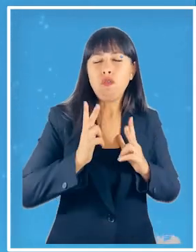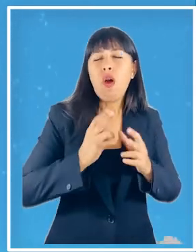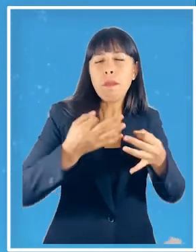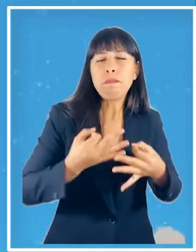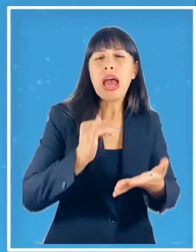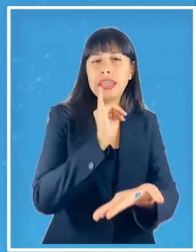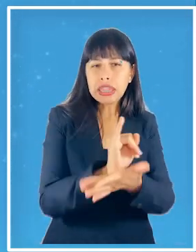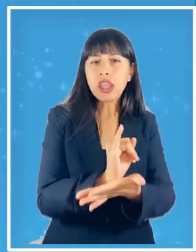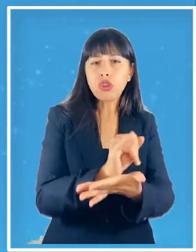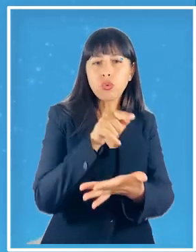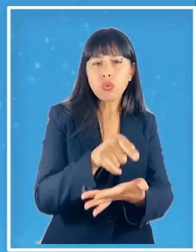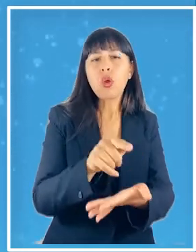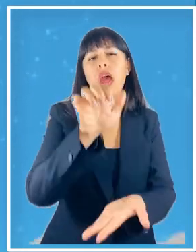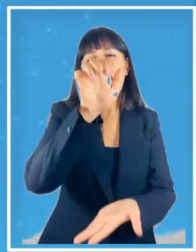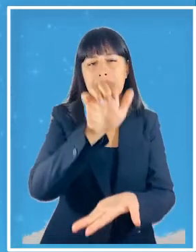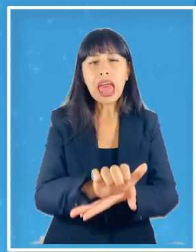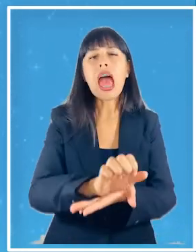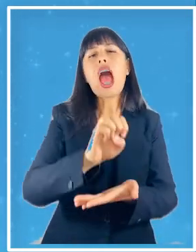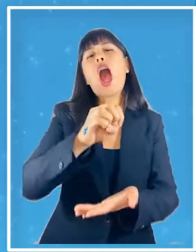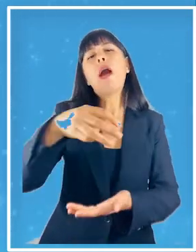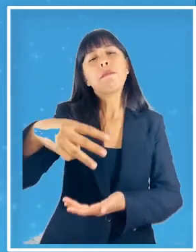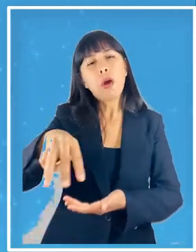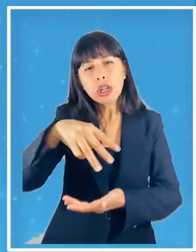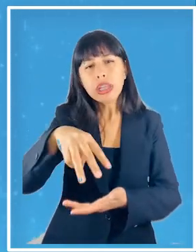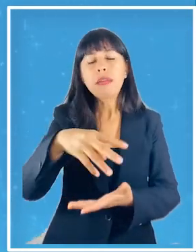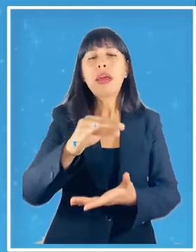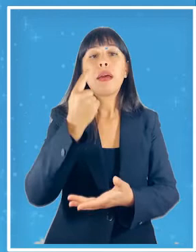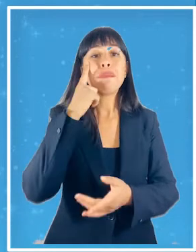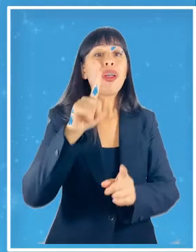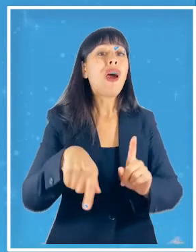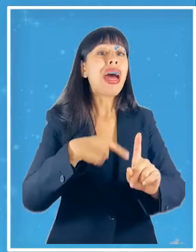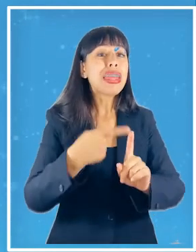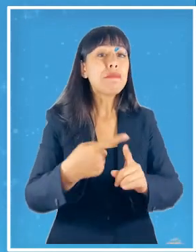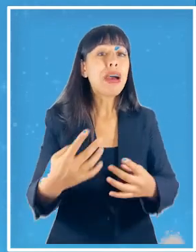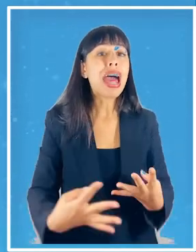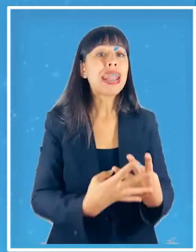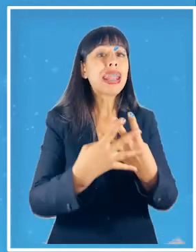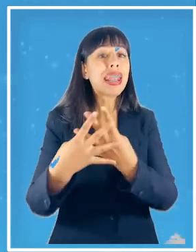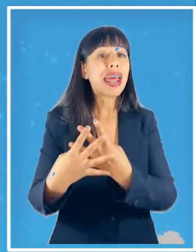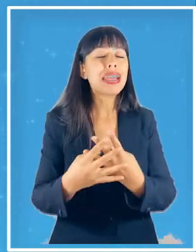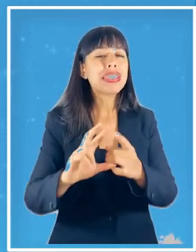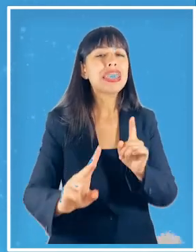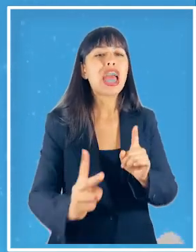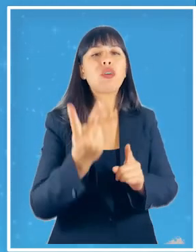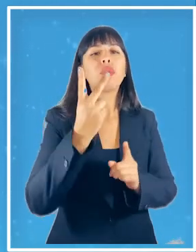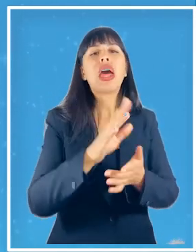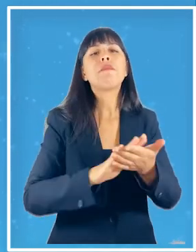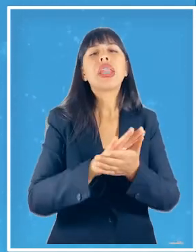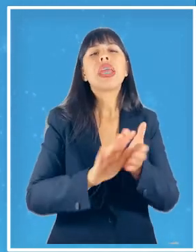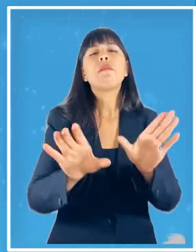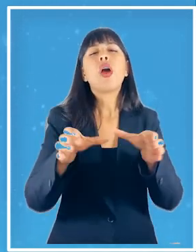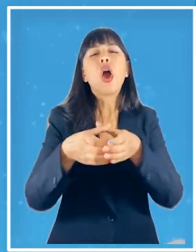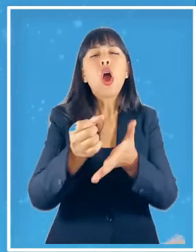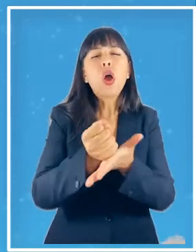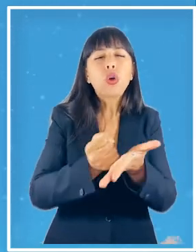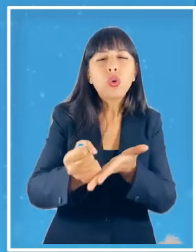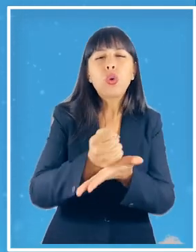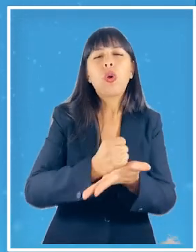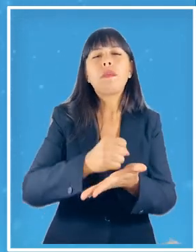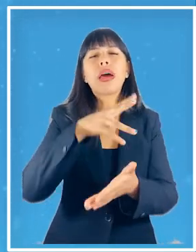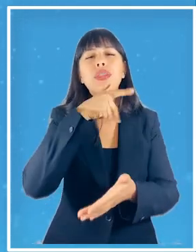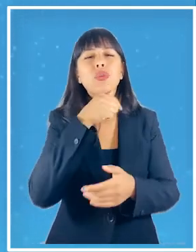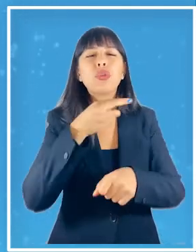institucional estatal municipal etcétera como con la red secundaria clubes de adulto mayor